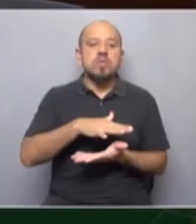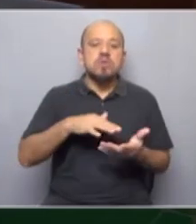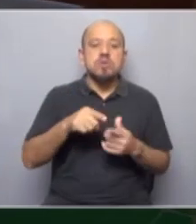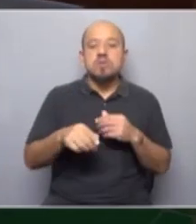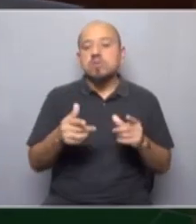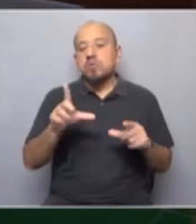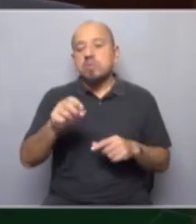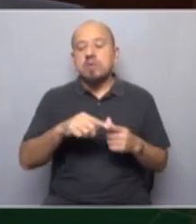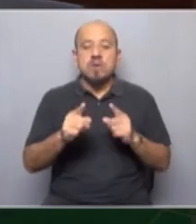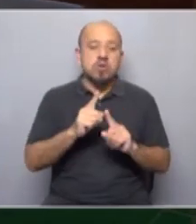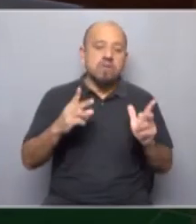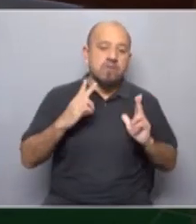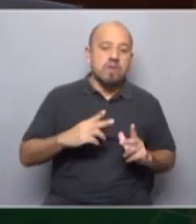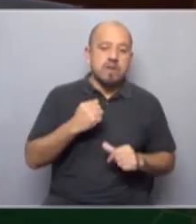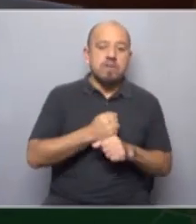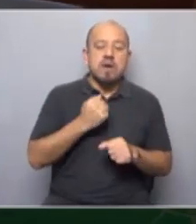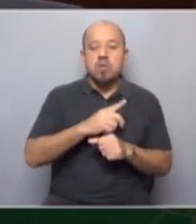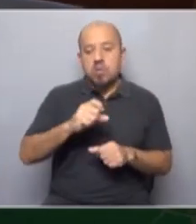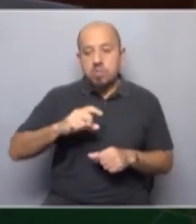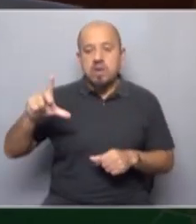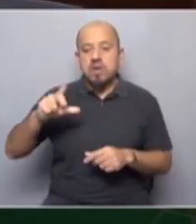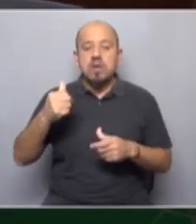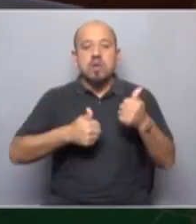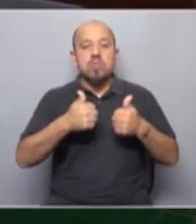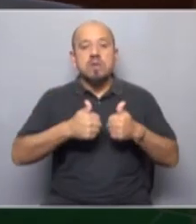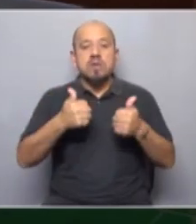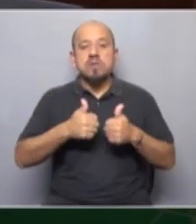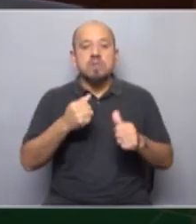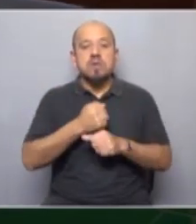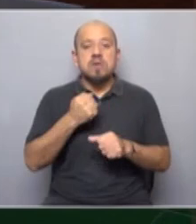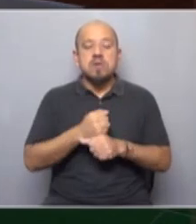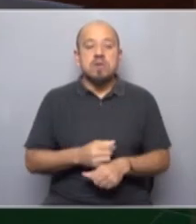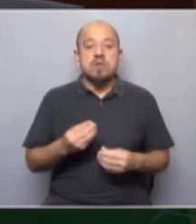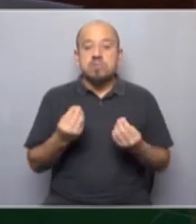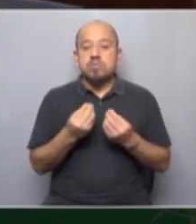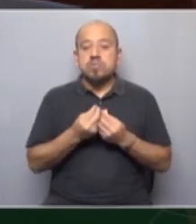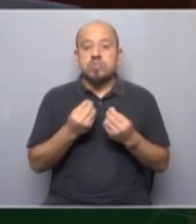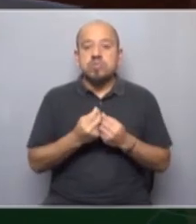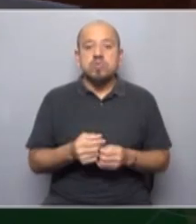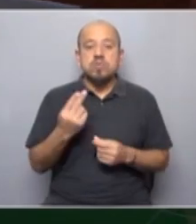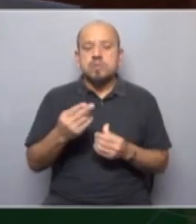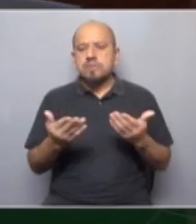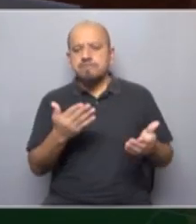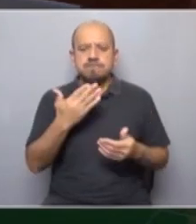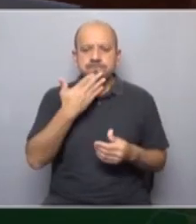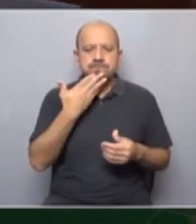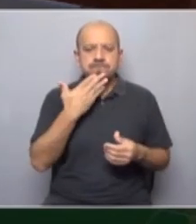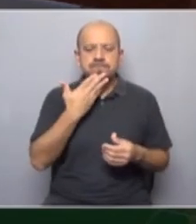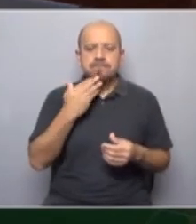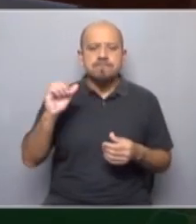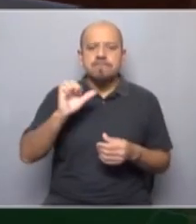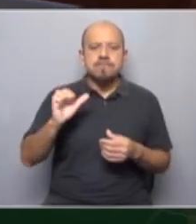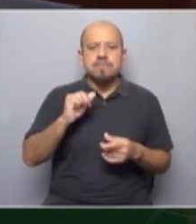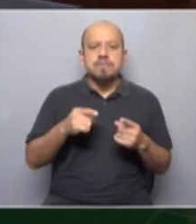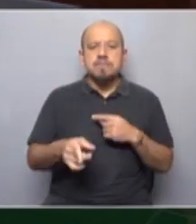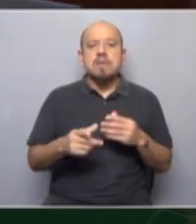determina que la informalidad aumente y que también la competencia por un puesto de trabajo sea tan grande que se habilita la especulación empresarial a la hora de